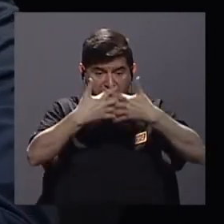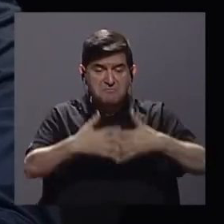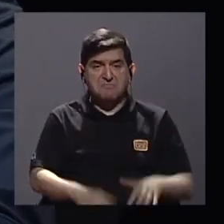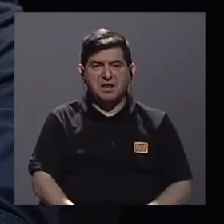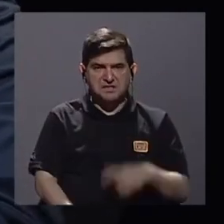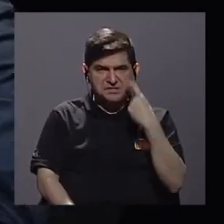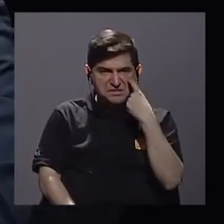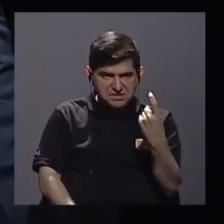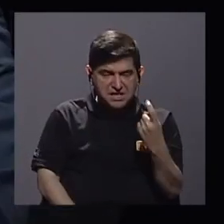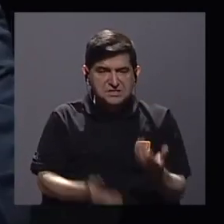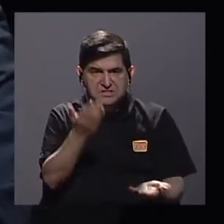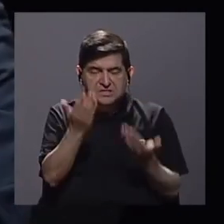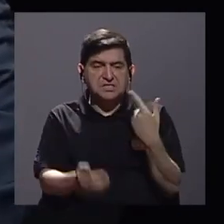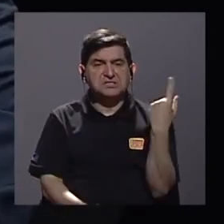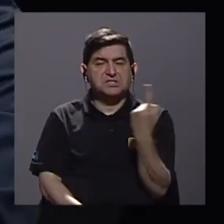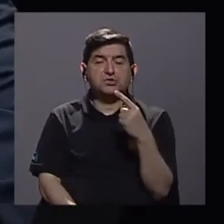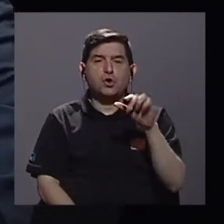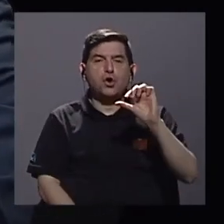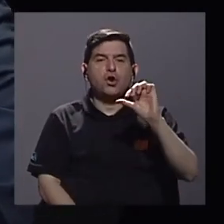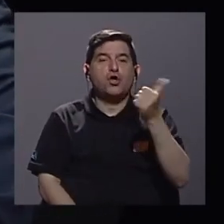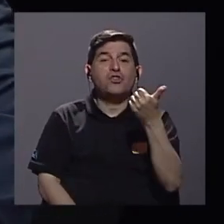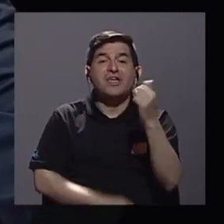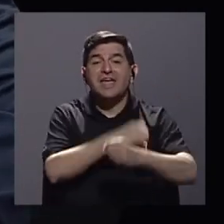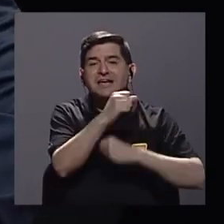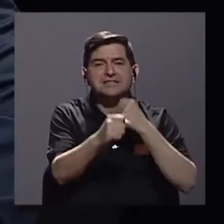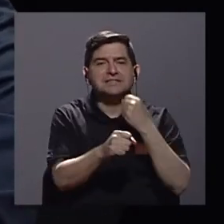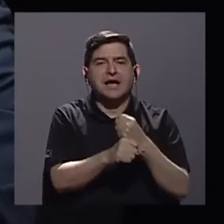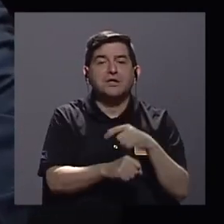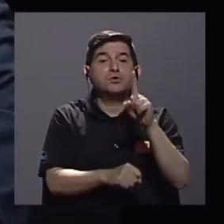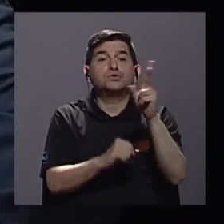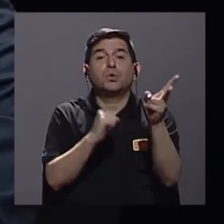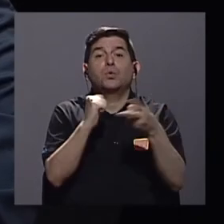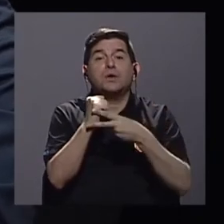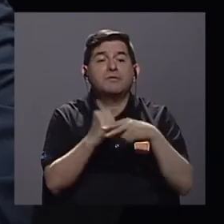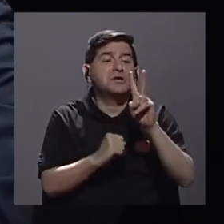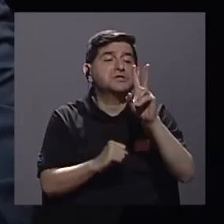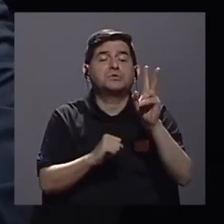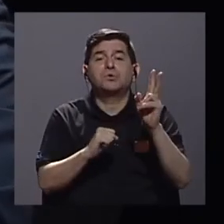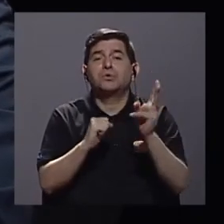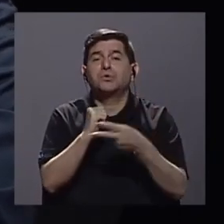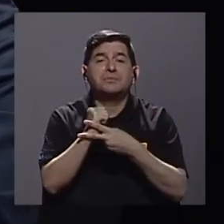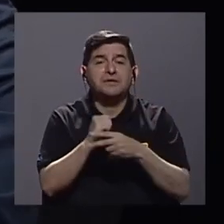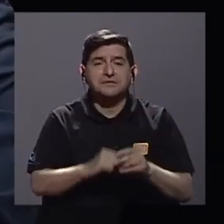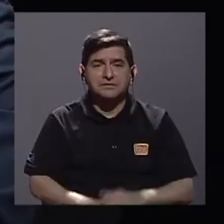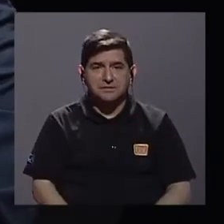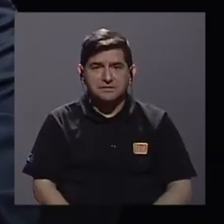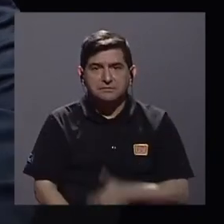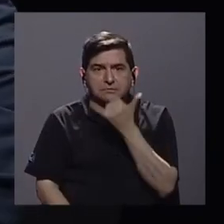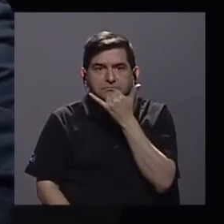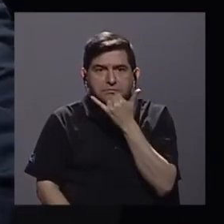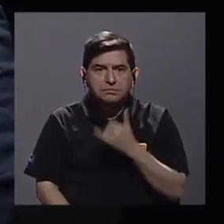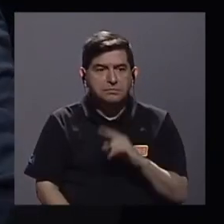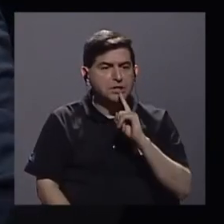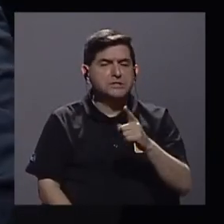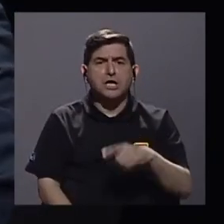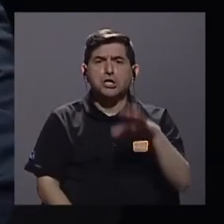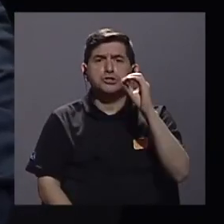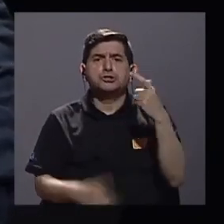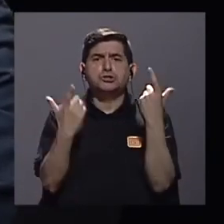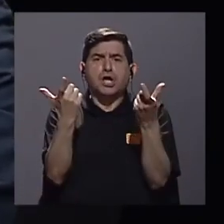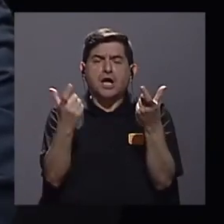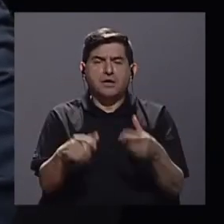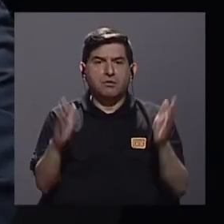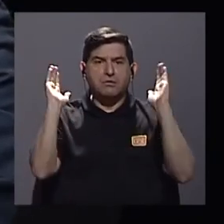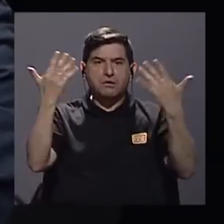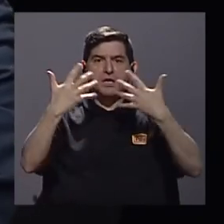fiscalizadas de repente nada más en 10 años una vez o dos veces y resulta que reportan cero y son